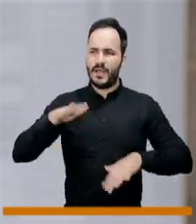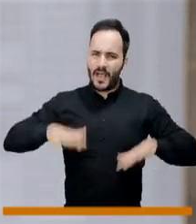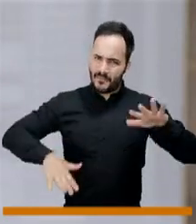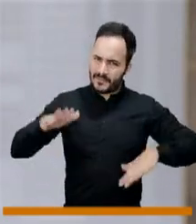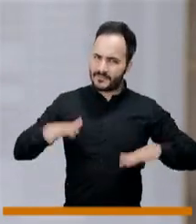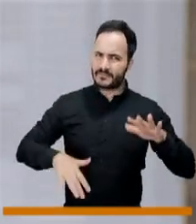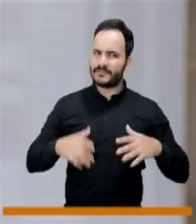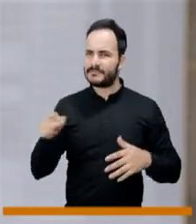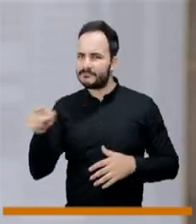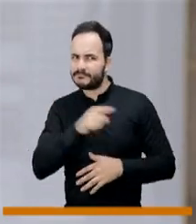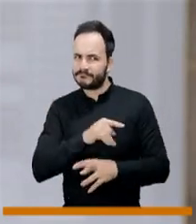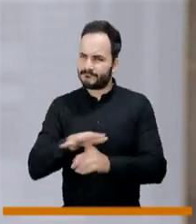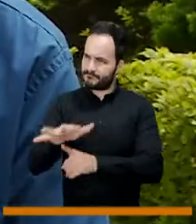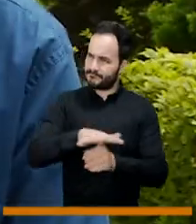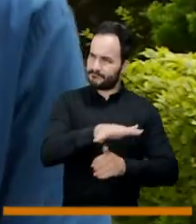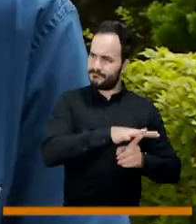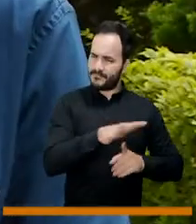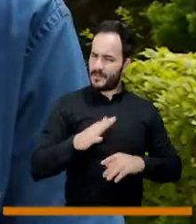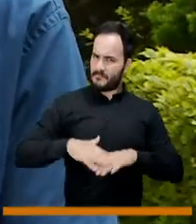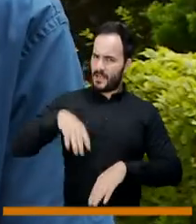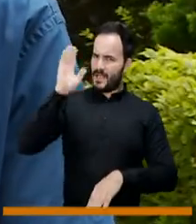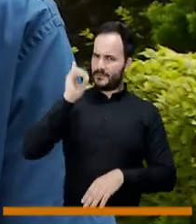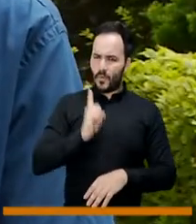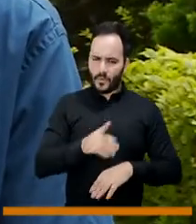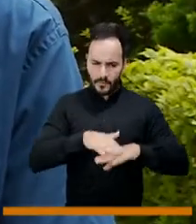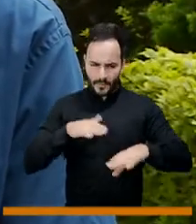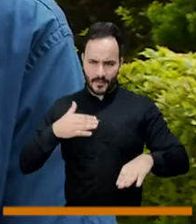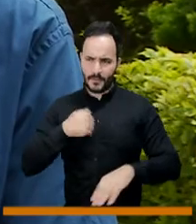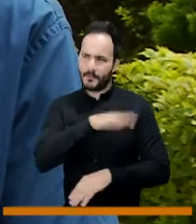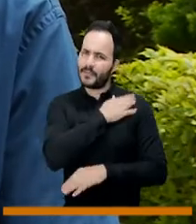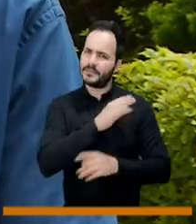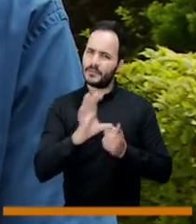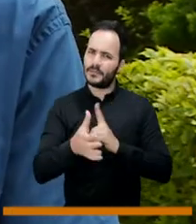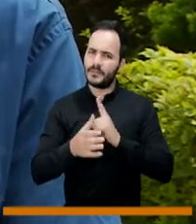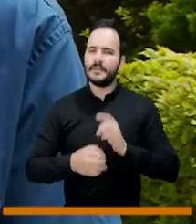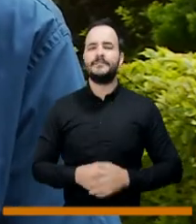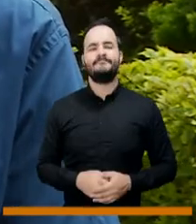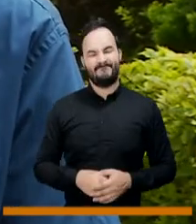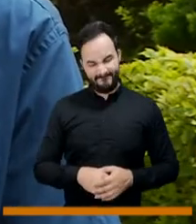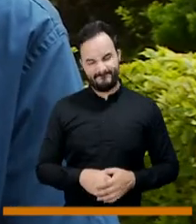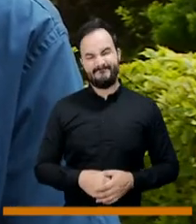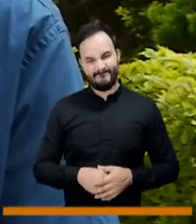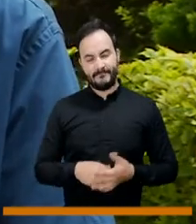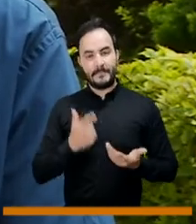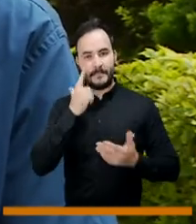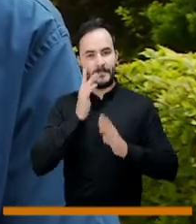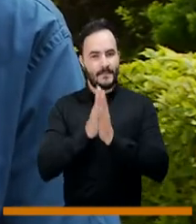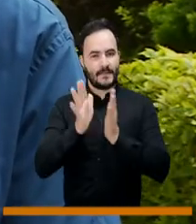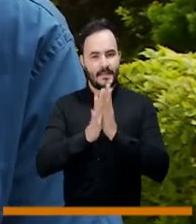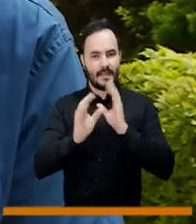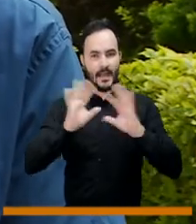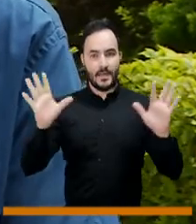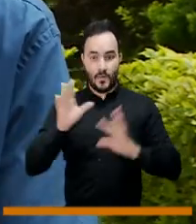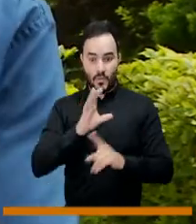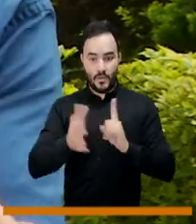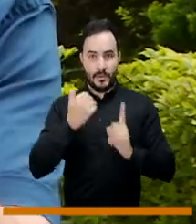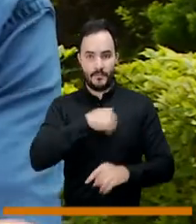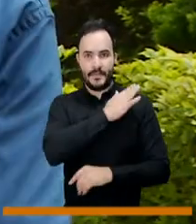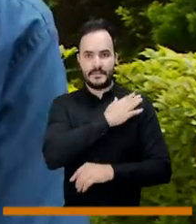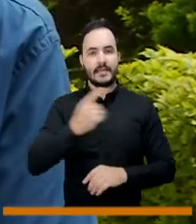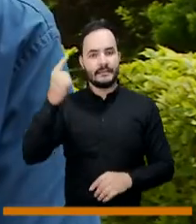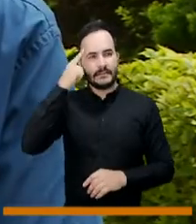afecciones, ¿qué pasa con los paisas? Resulta que parte de la cultura paisa tiene mucho que ver con ese tema de movernos rápido,